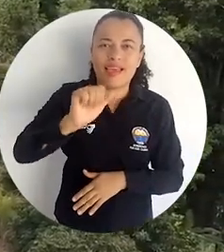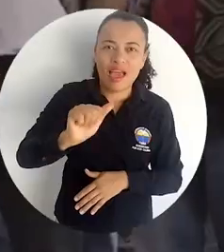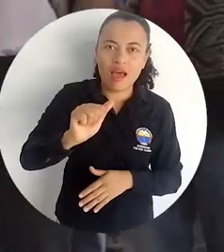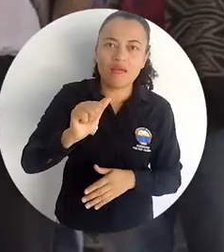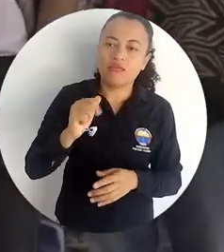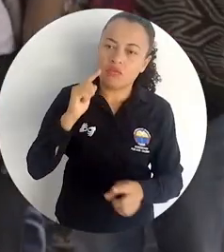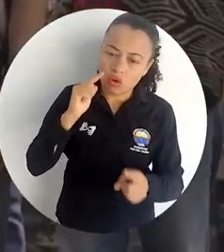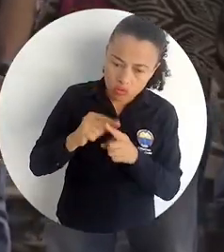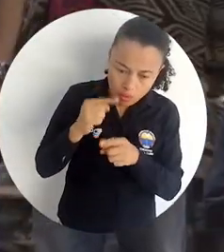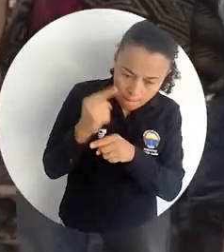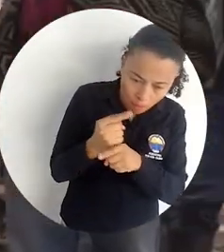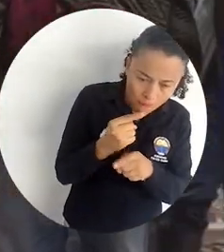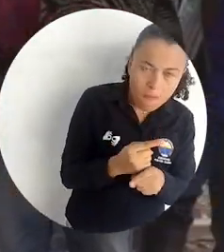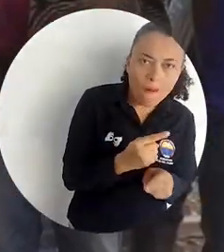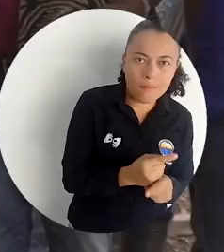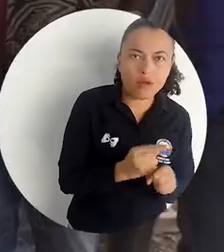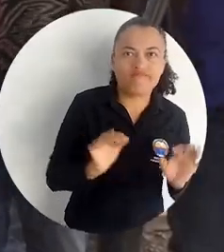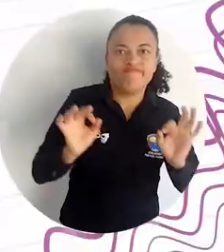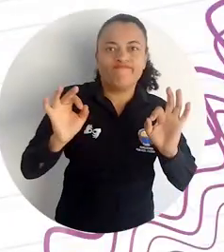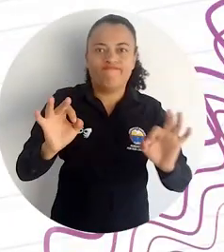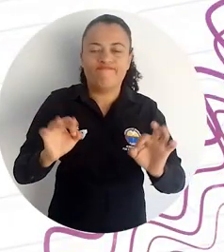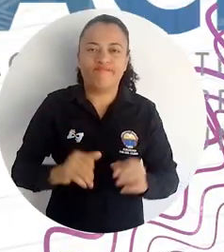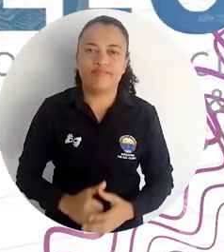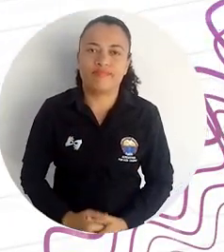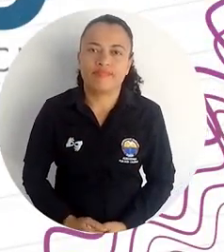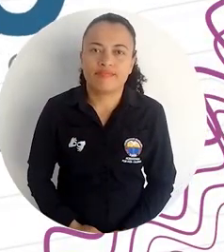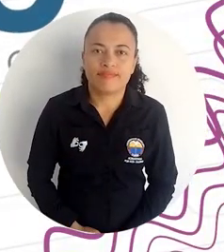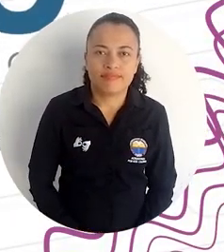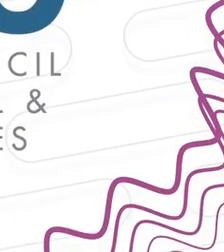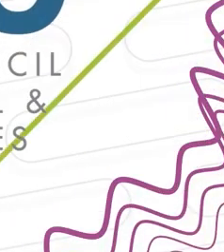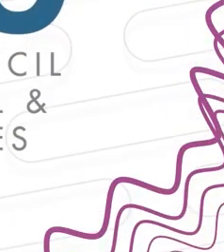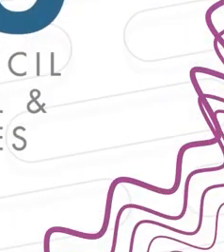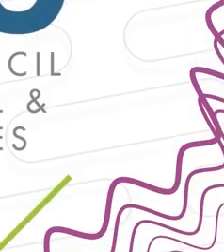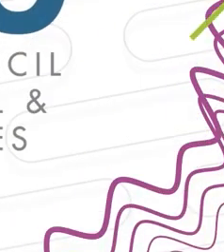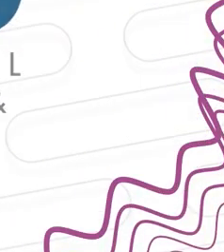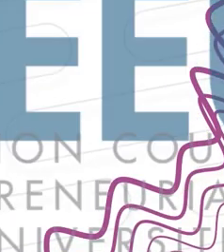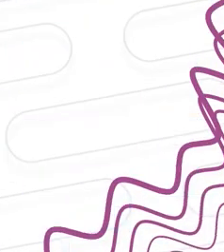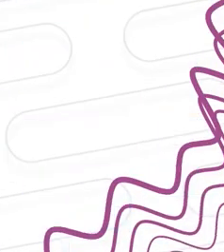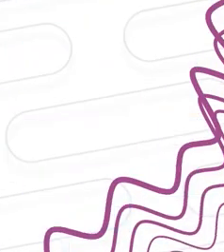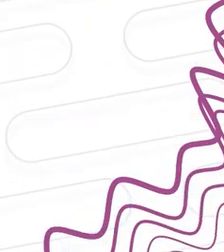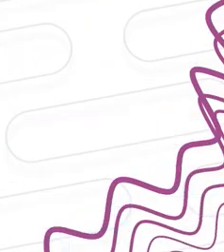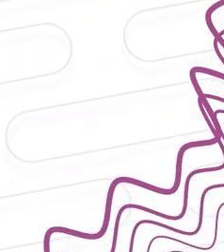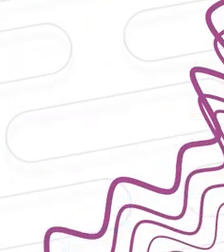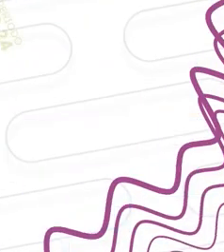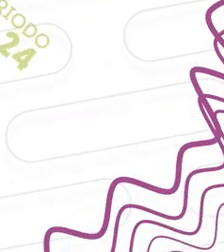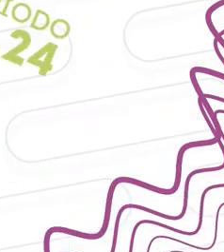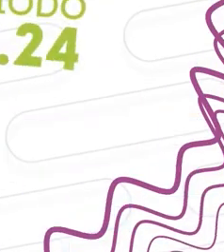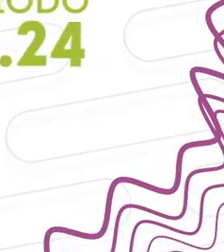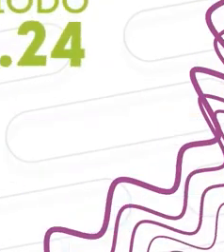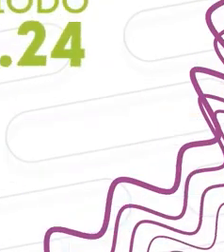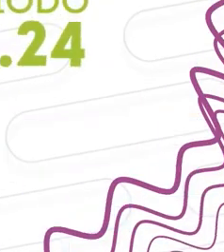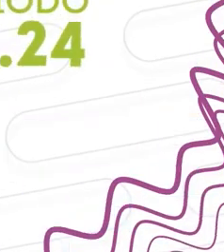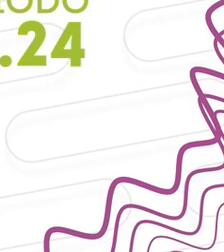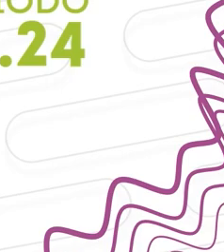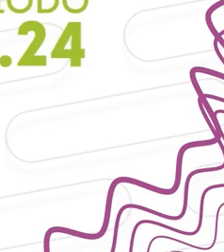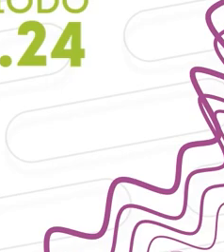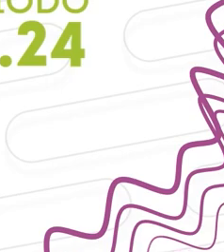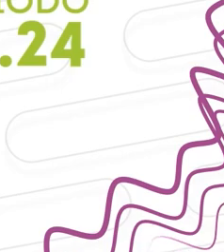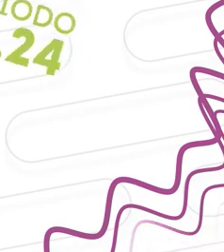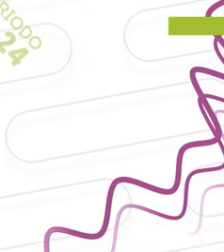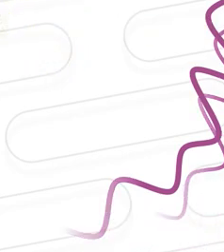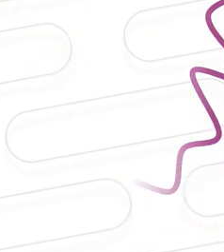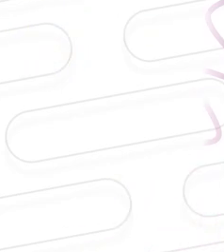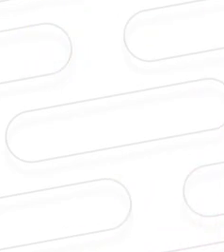universitario se materializa cada vez más de forma favorable. Universidad del Magdalena, aún más